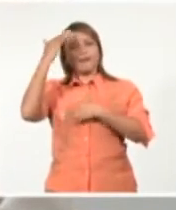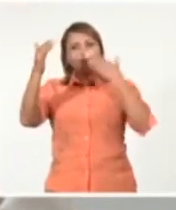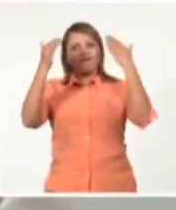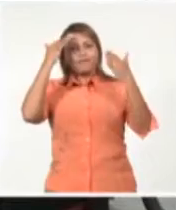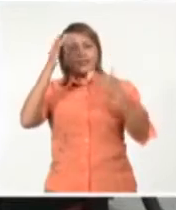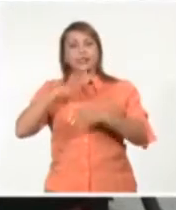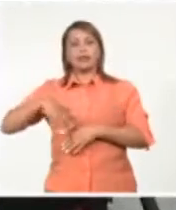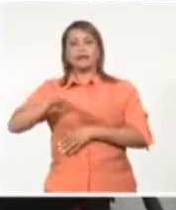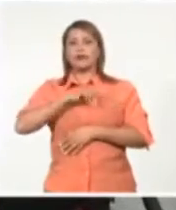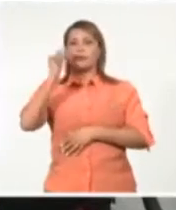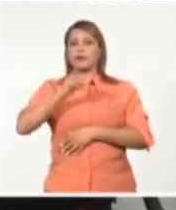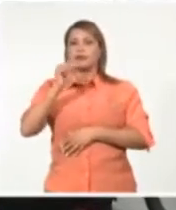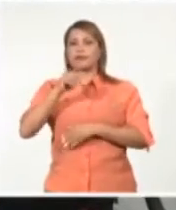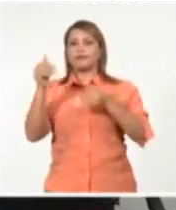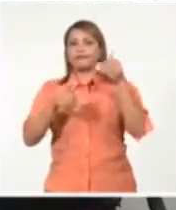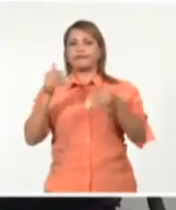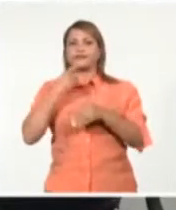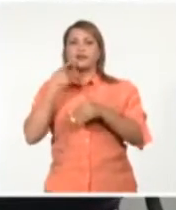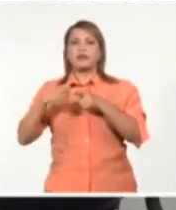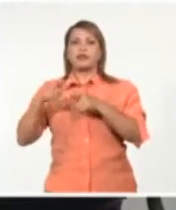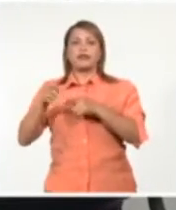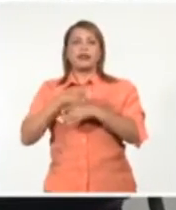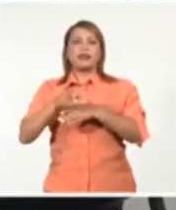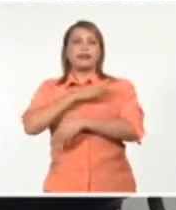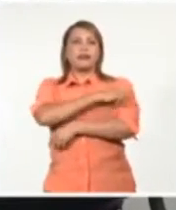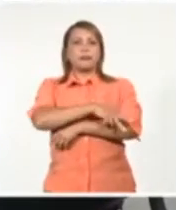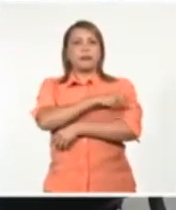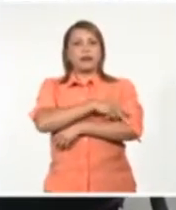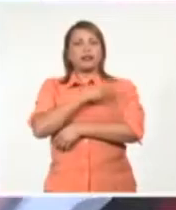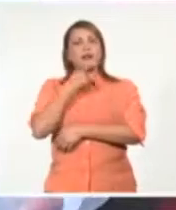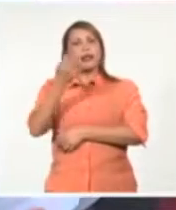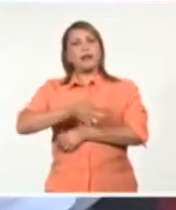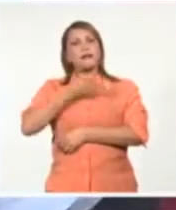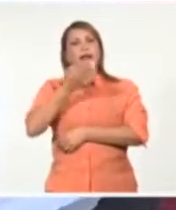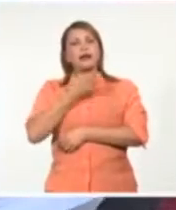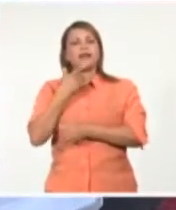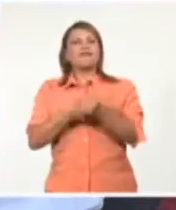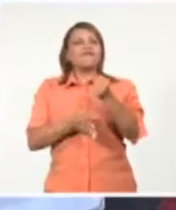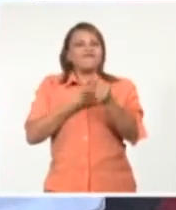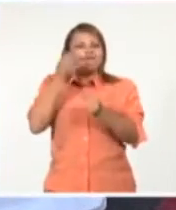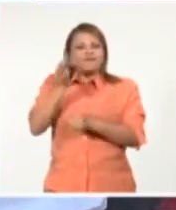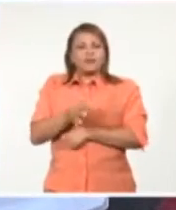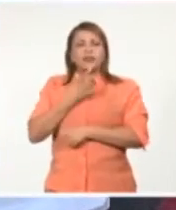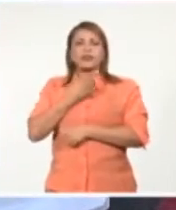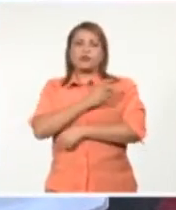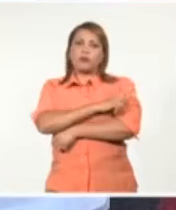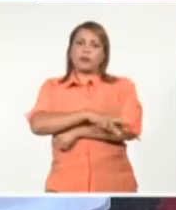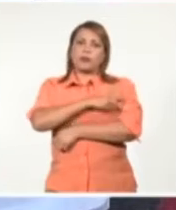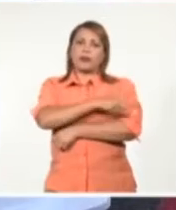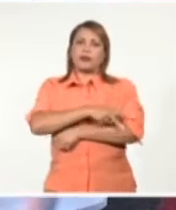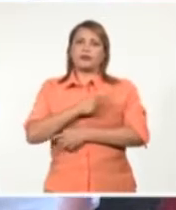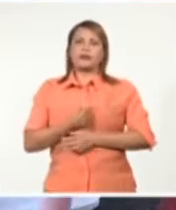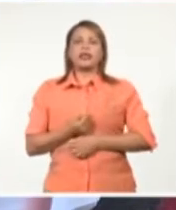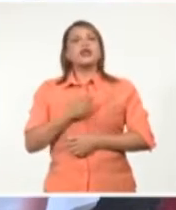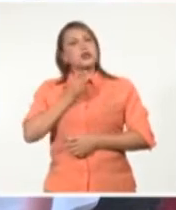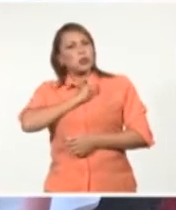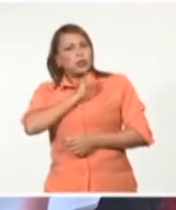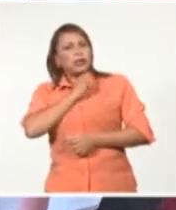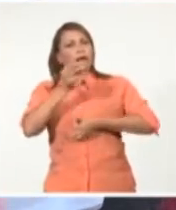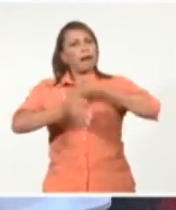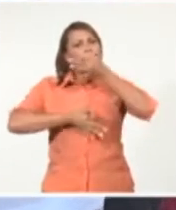están en Cuba para contar sobre las realidades de sus pueblos. Voy a tratar de poder explicar